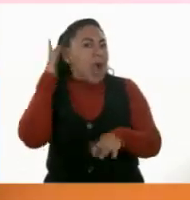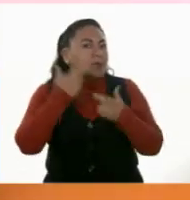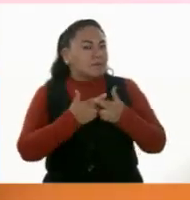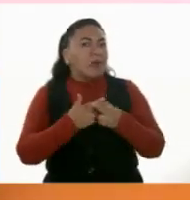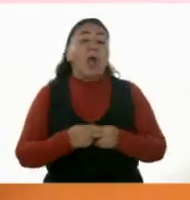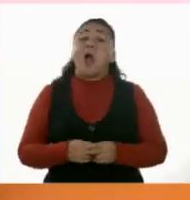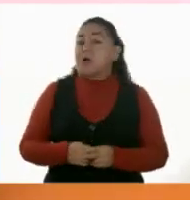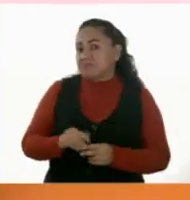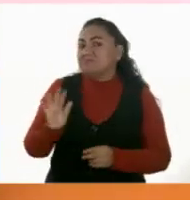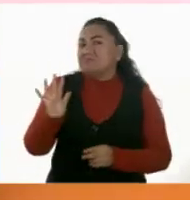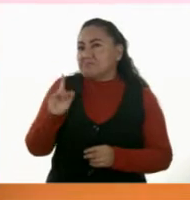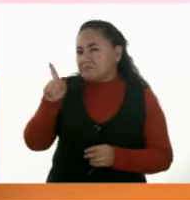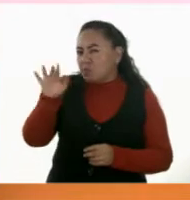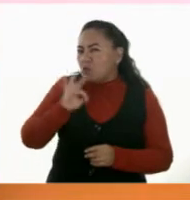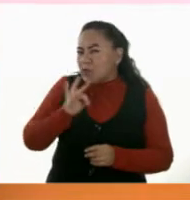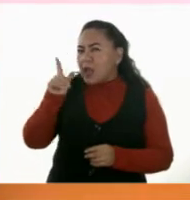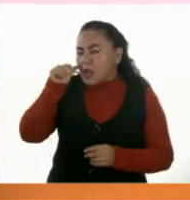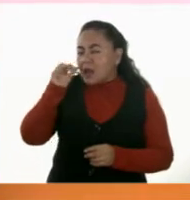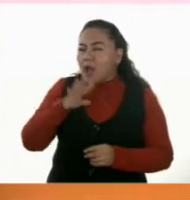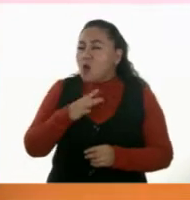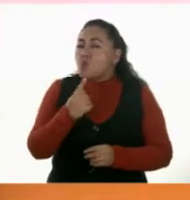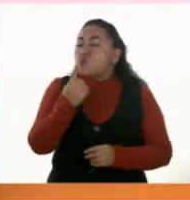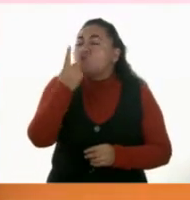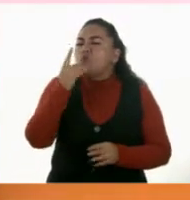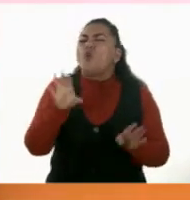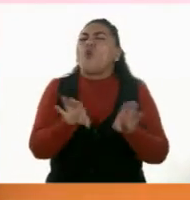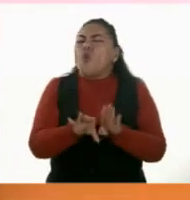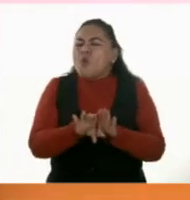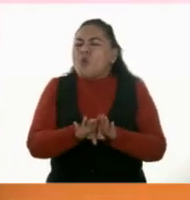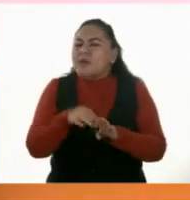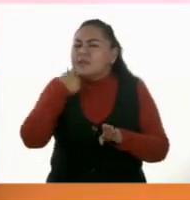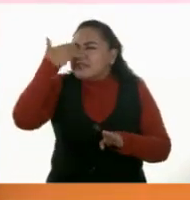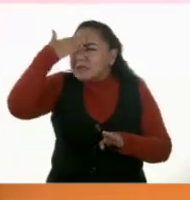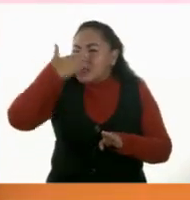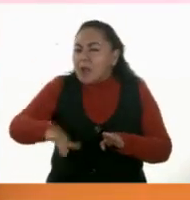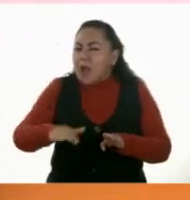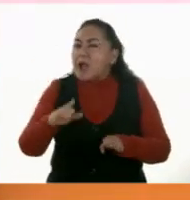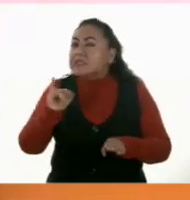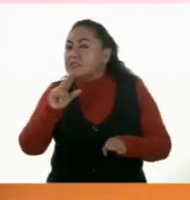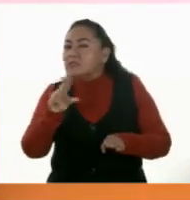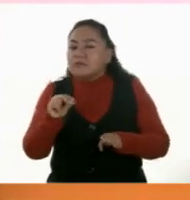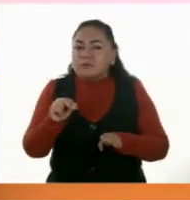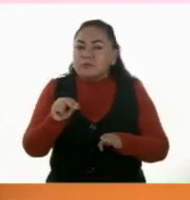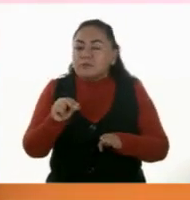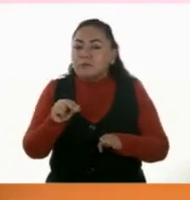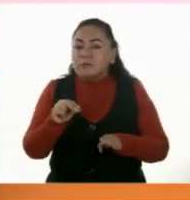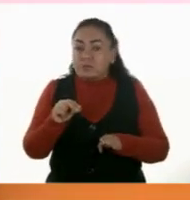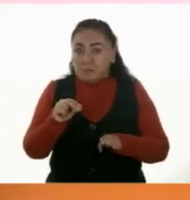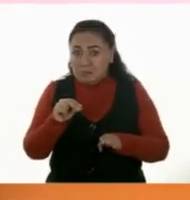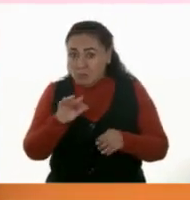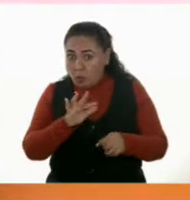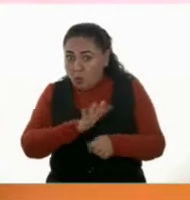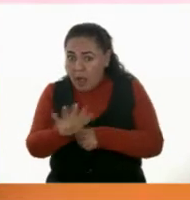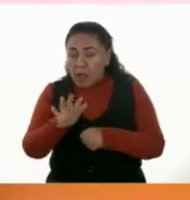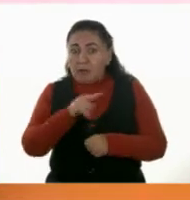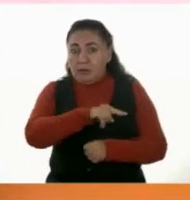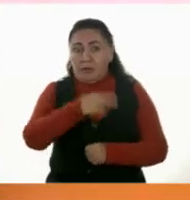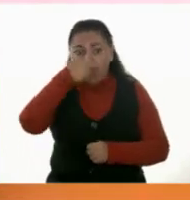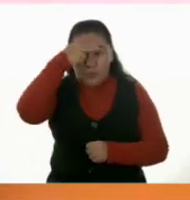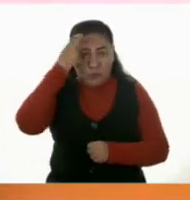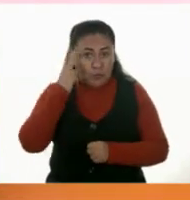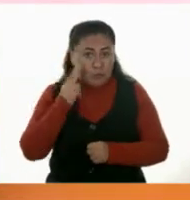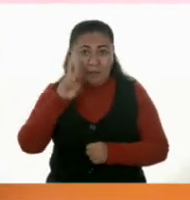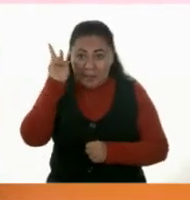decir que Lupita. Solamente hay una manera en la que podemos comprobar si Norma repartió